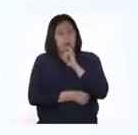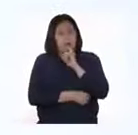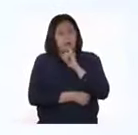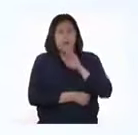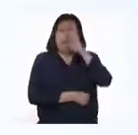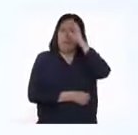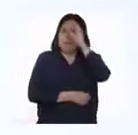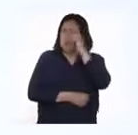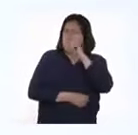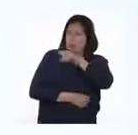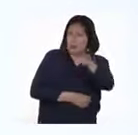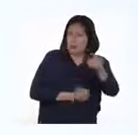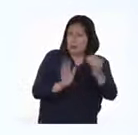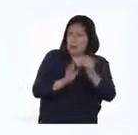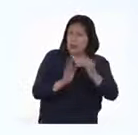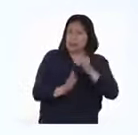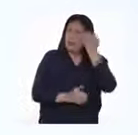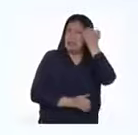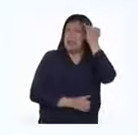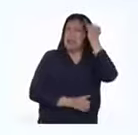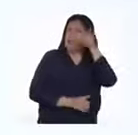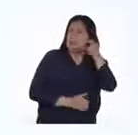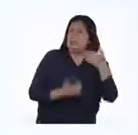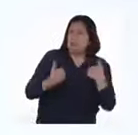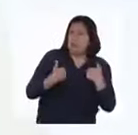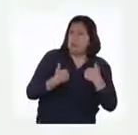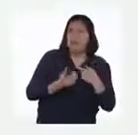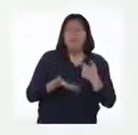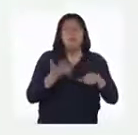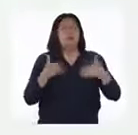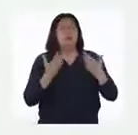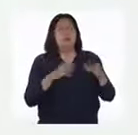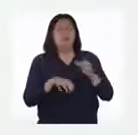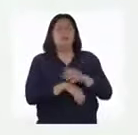chicas y chicos en casa, ¿qué se les ocurre que podríamos hacer?